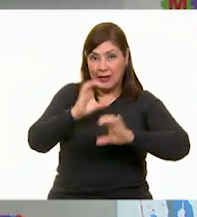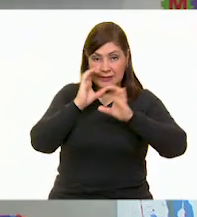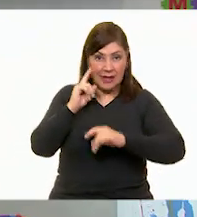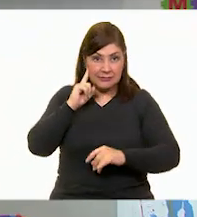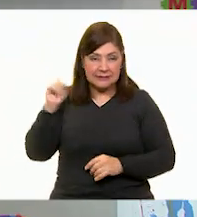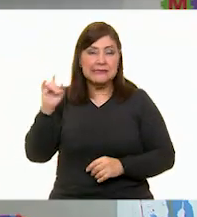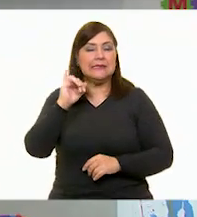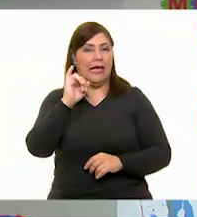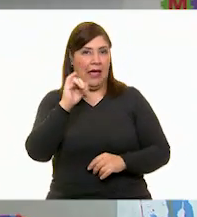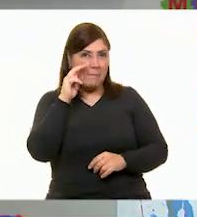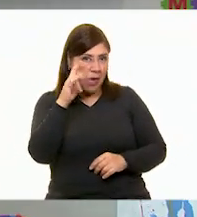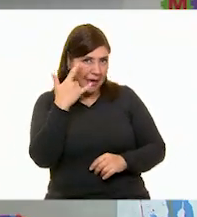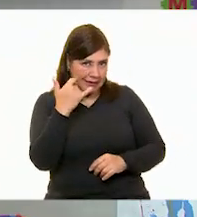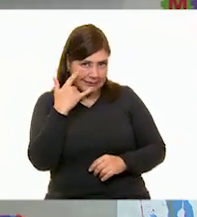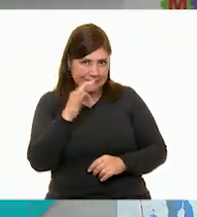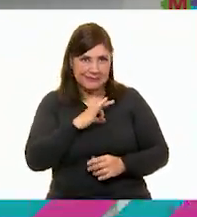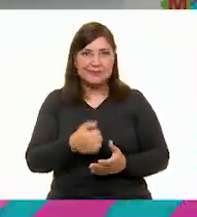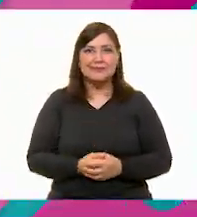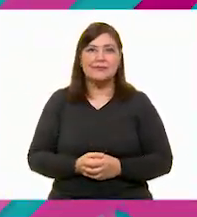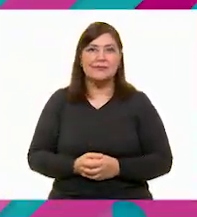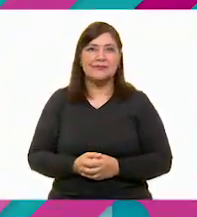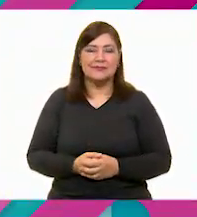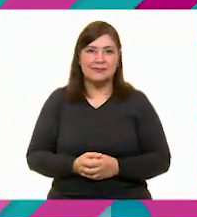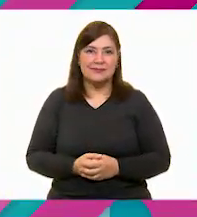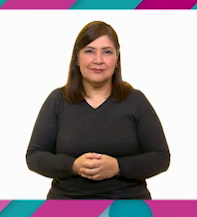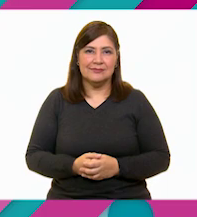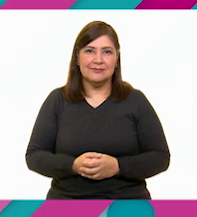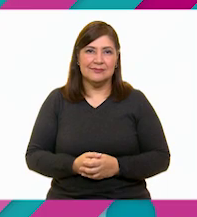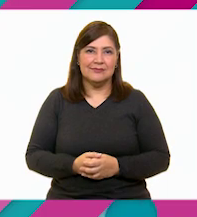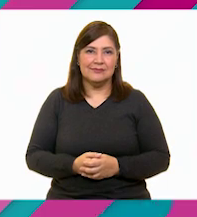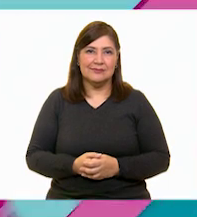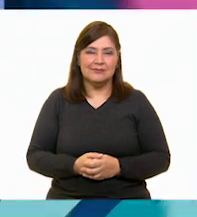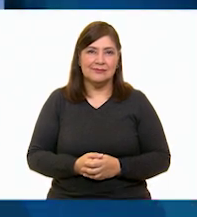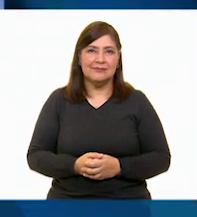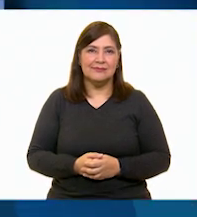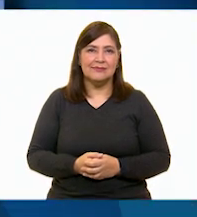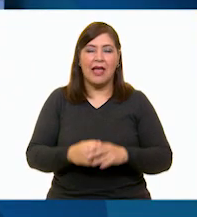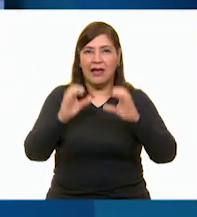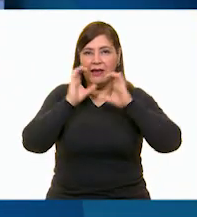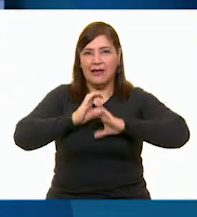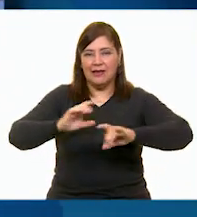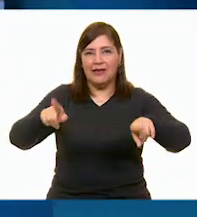escucharla y a verla sí vamos bolsitas